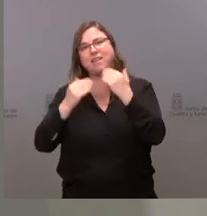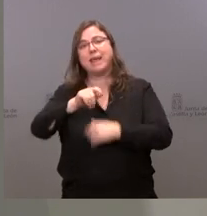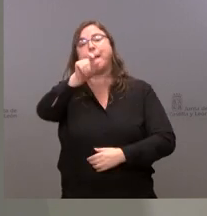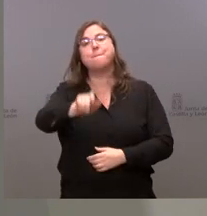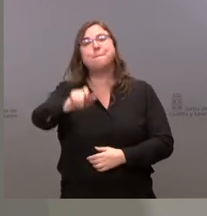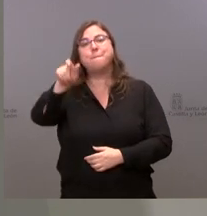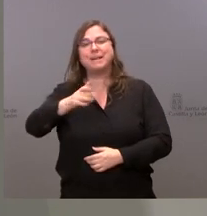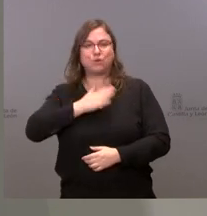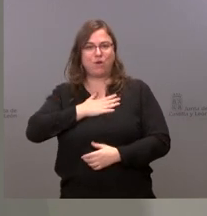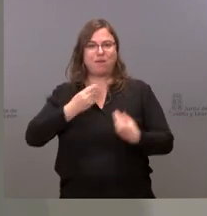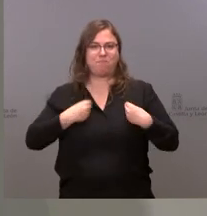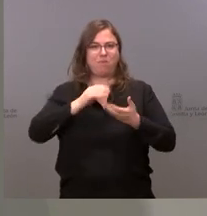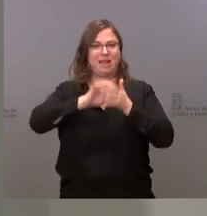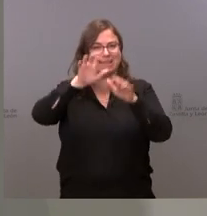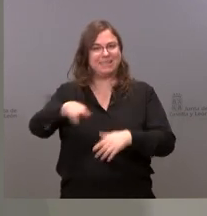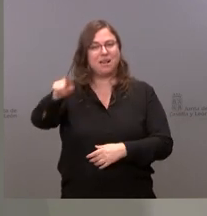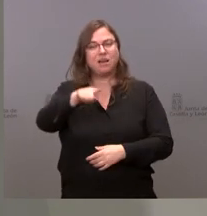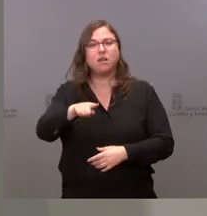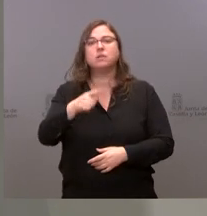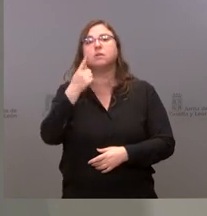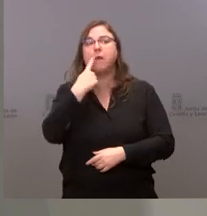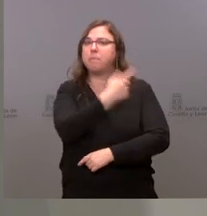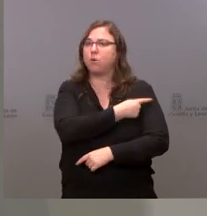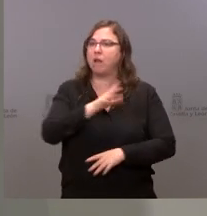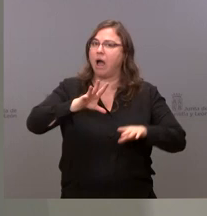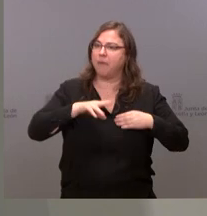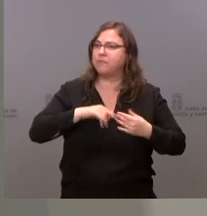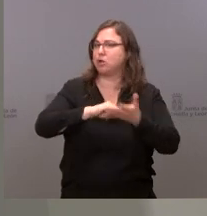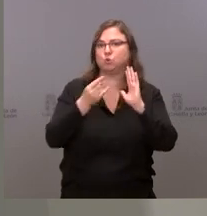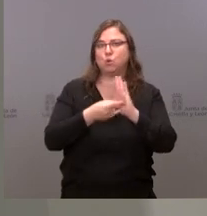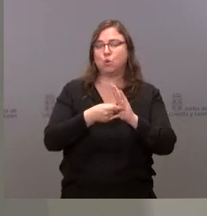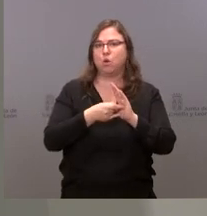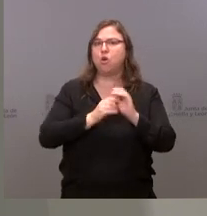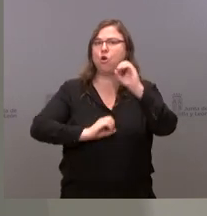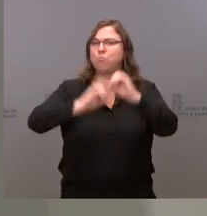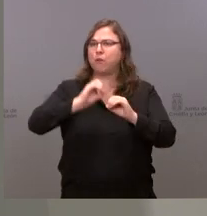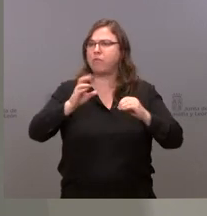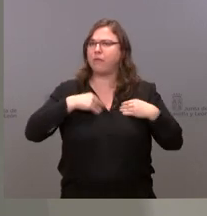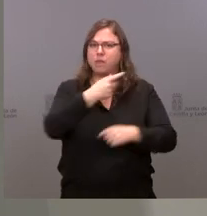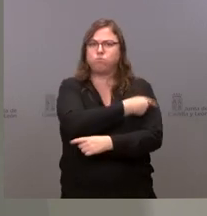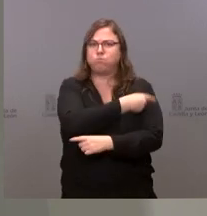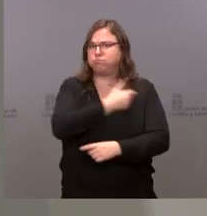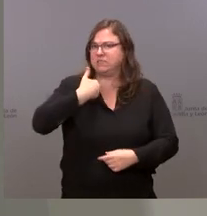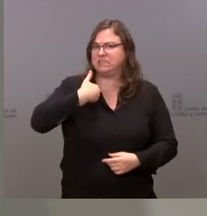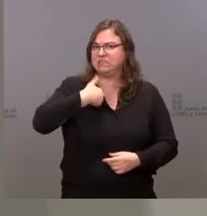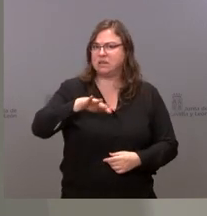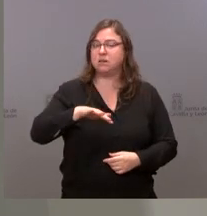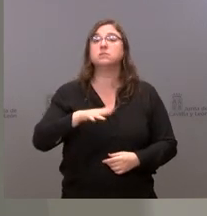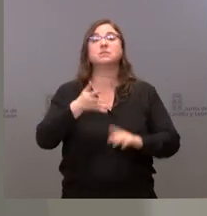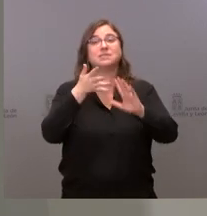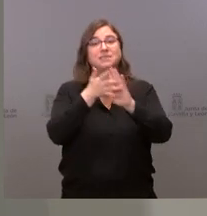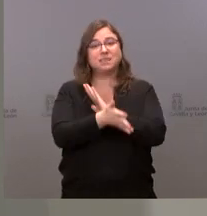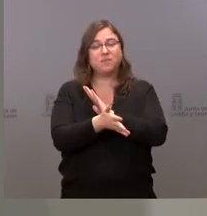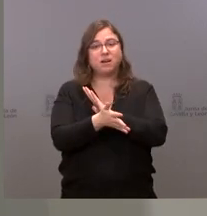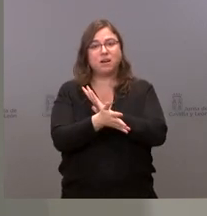personas de nuestra comunidad autónoma que ven en las vacunas resolución y que tenemos un alto porcentaje desde ese punto de vista de vacunación, lo que efectivamente